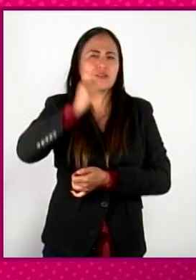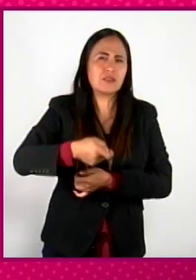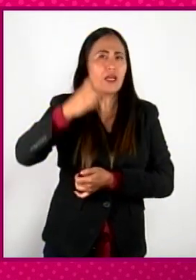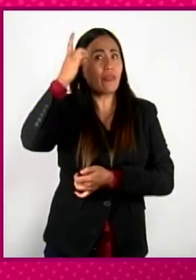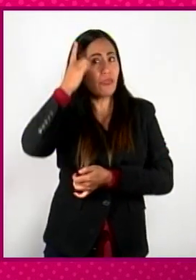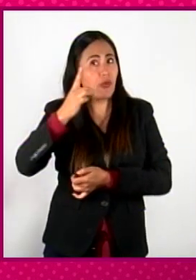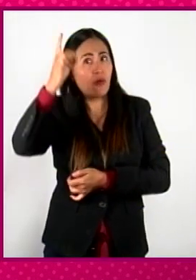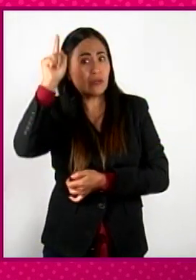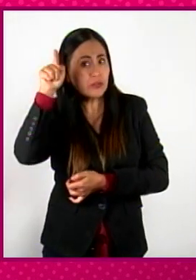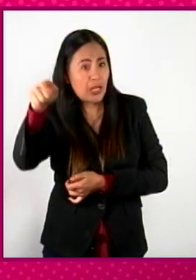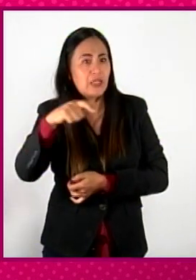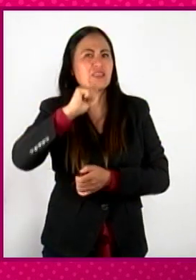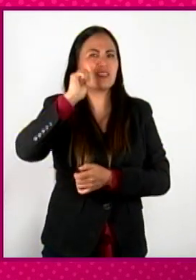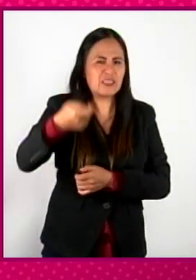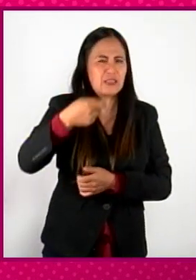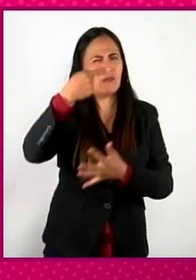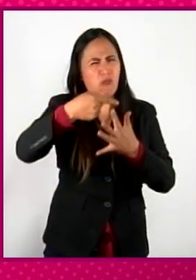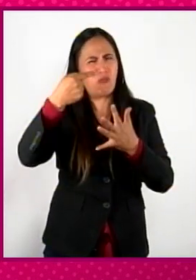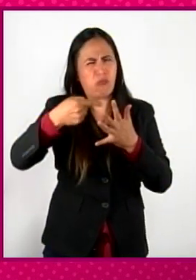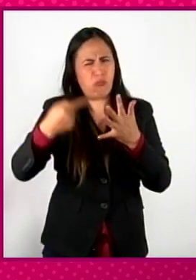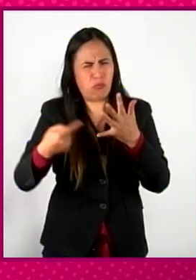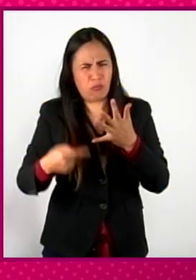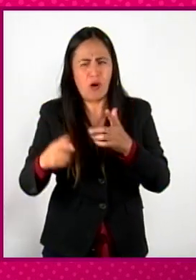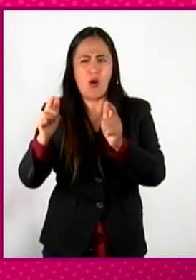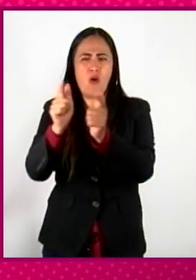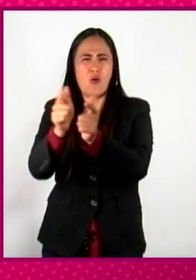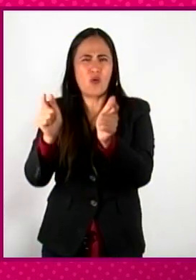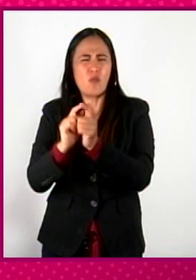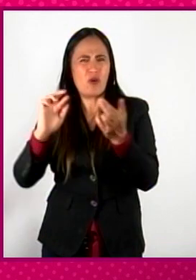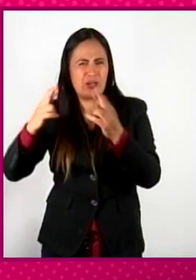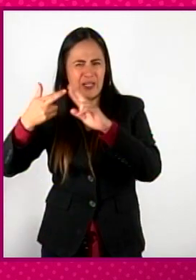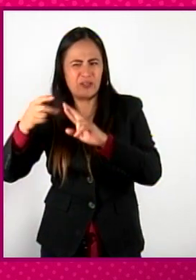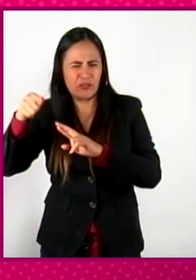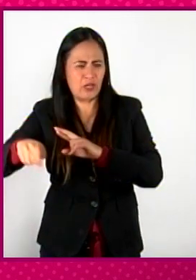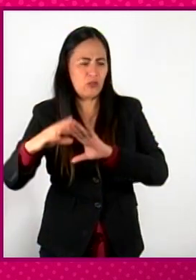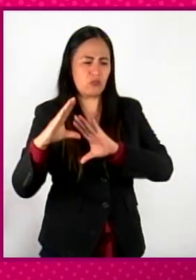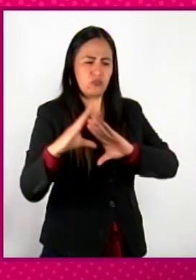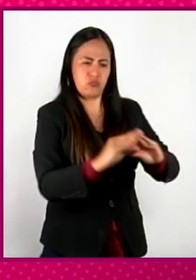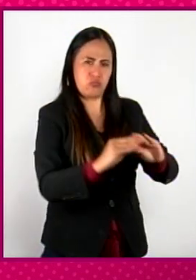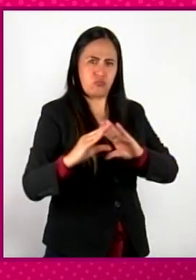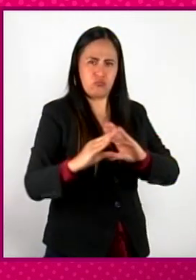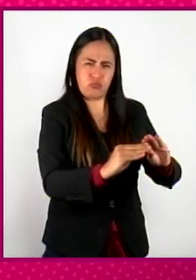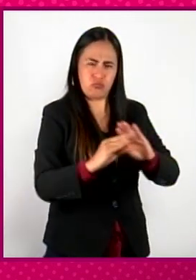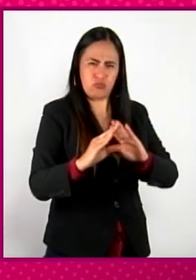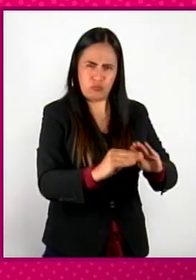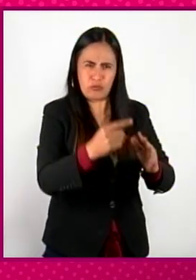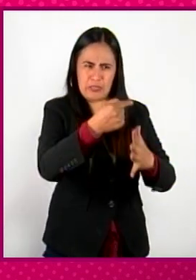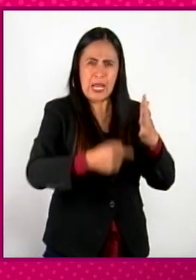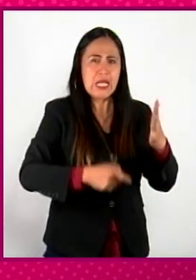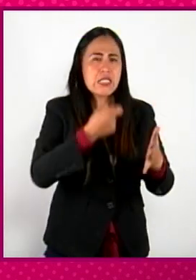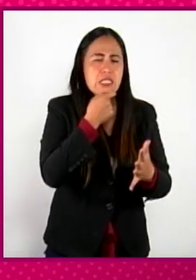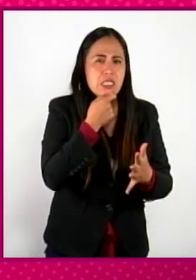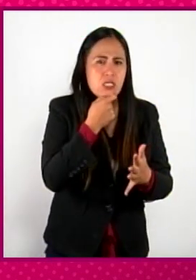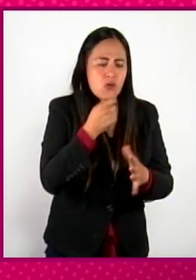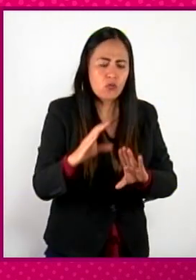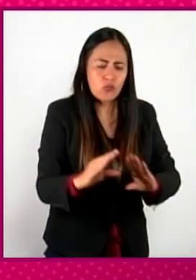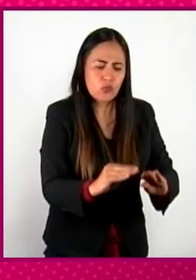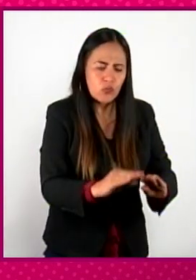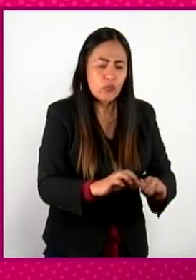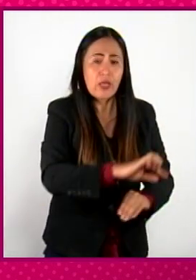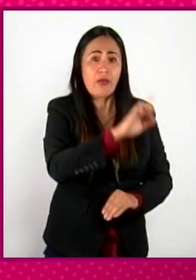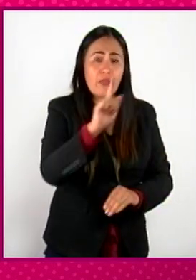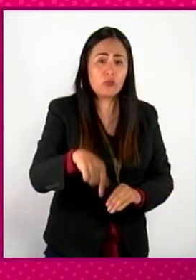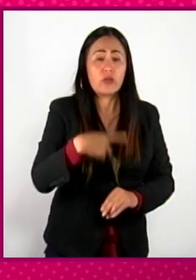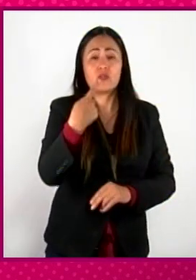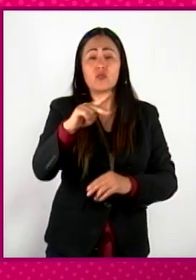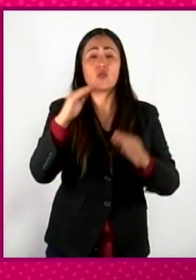complejo. Y los frailes se valen, digamos, de los nativos para poder, digamos, adoctrinar a esos niños y que esos niños vayan